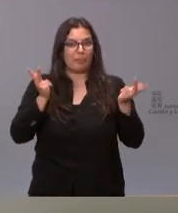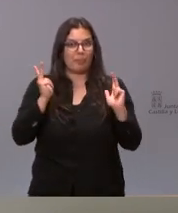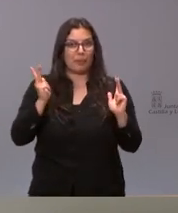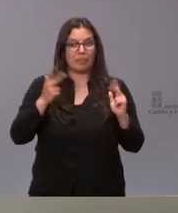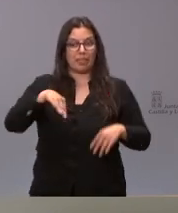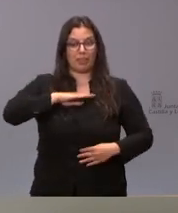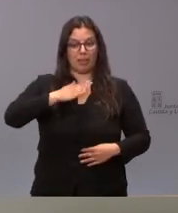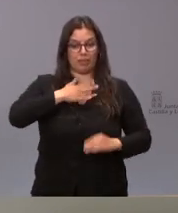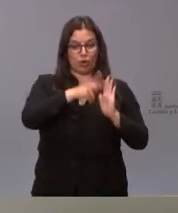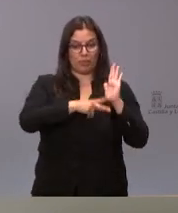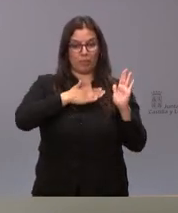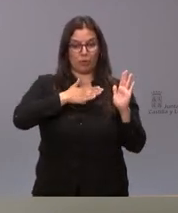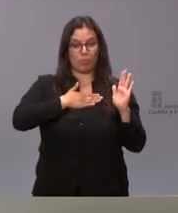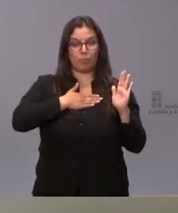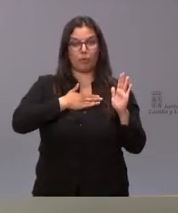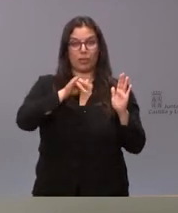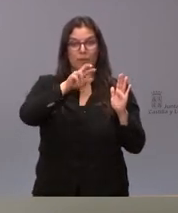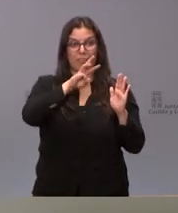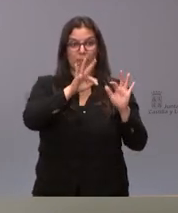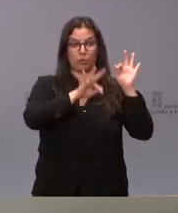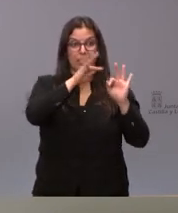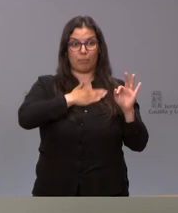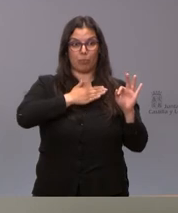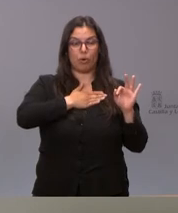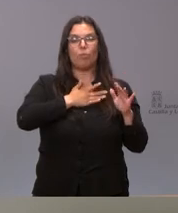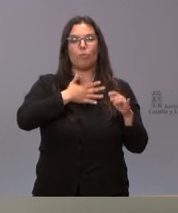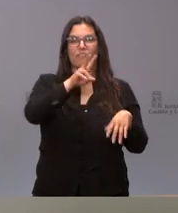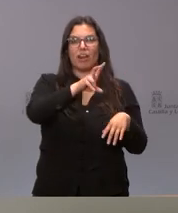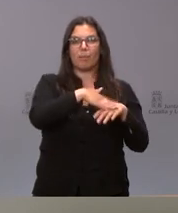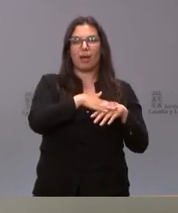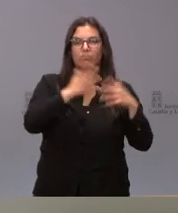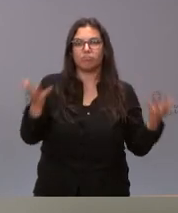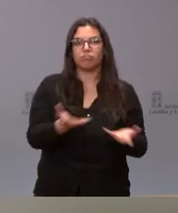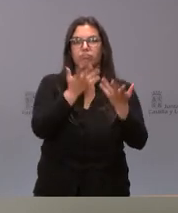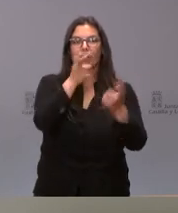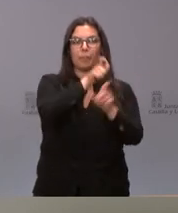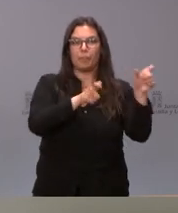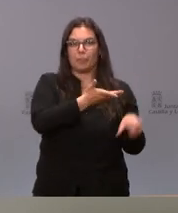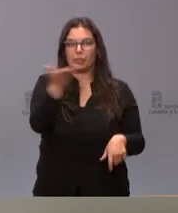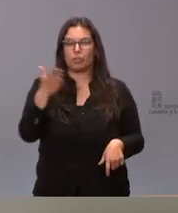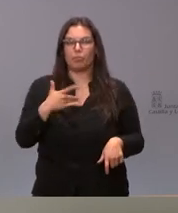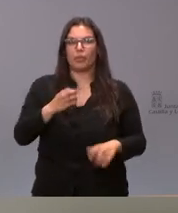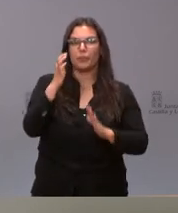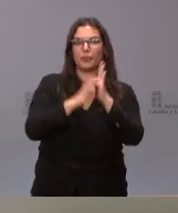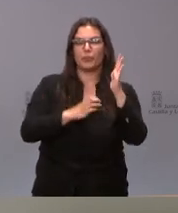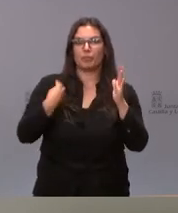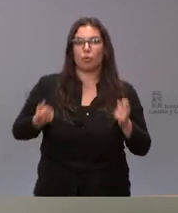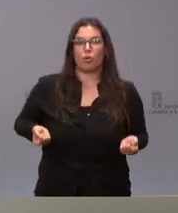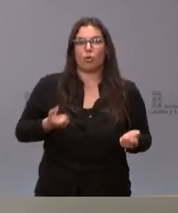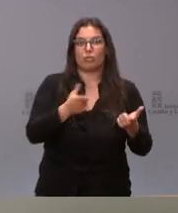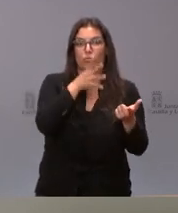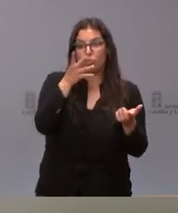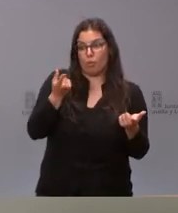capacidad normativa que tenemos en el tipo de gravamen del IRPF para actuar favoreciendo a los ciudadanos en relación con el coste que supone el